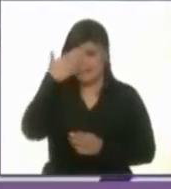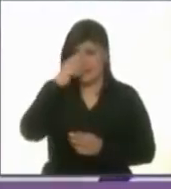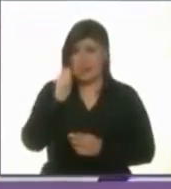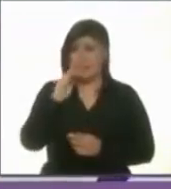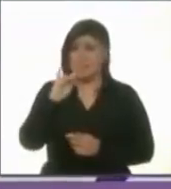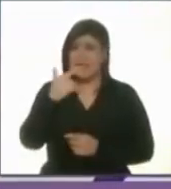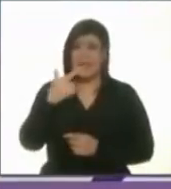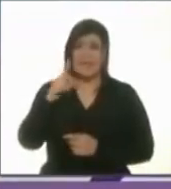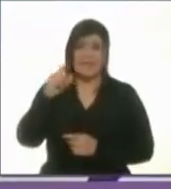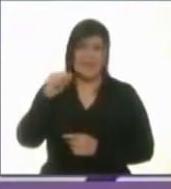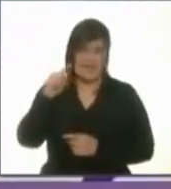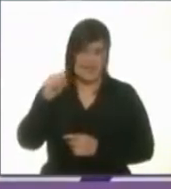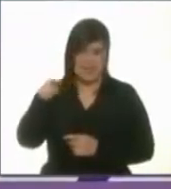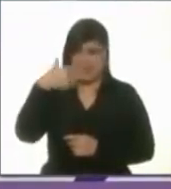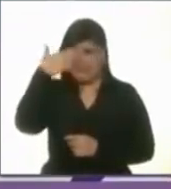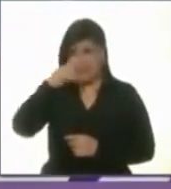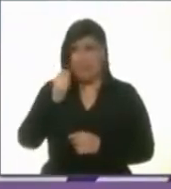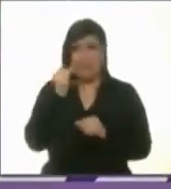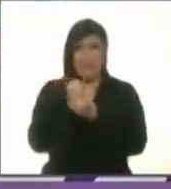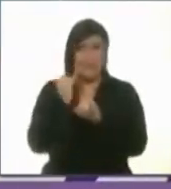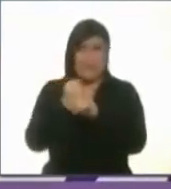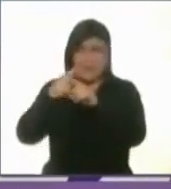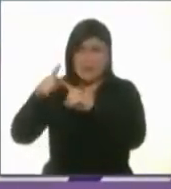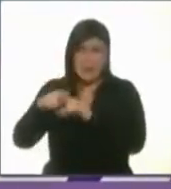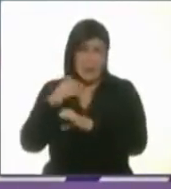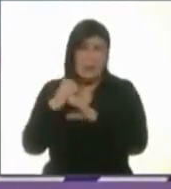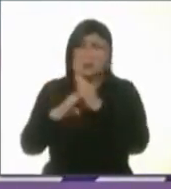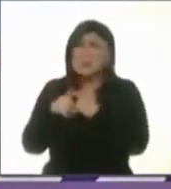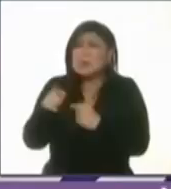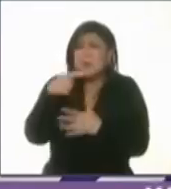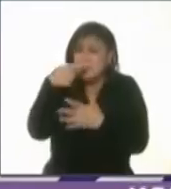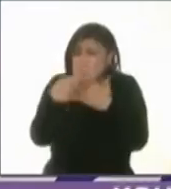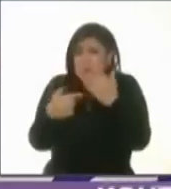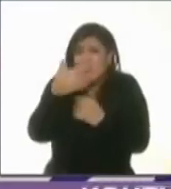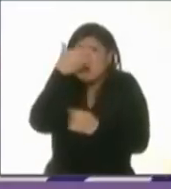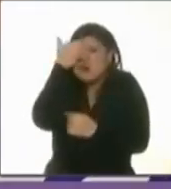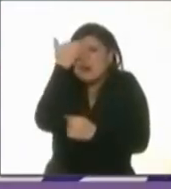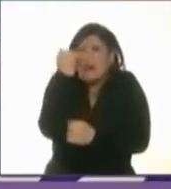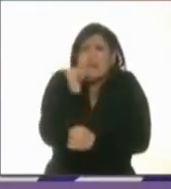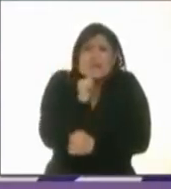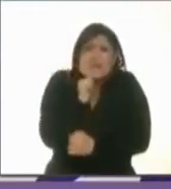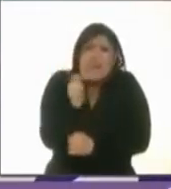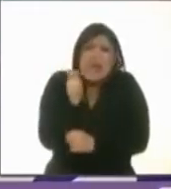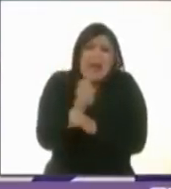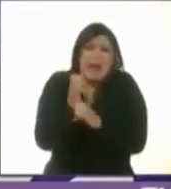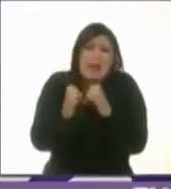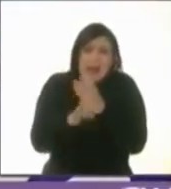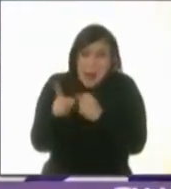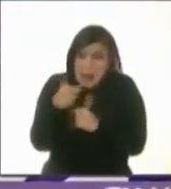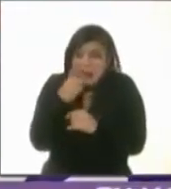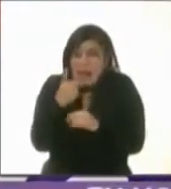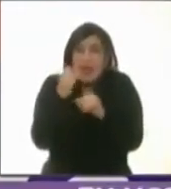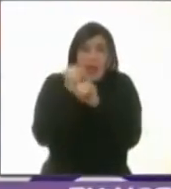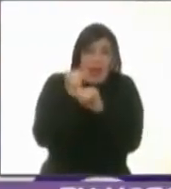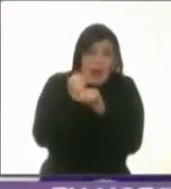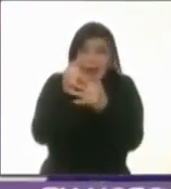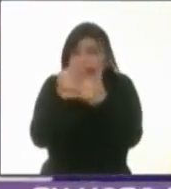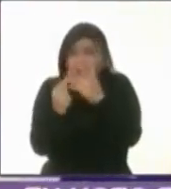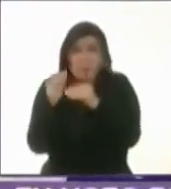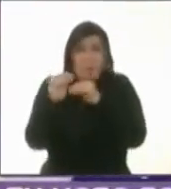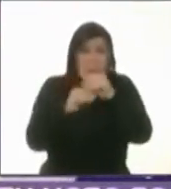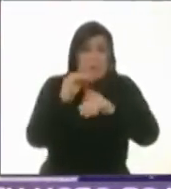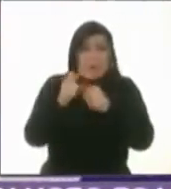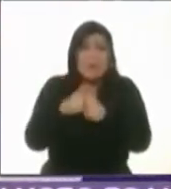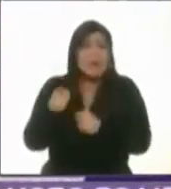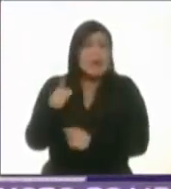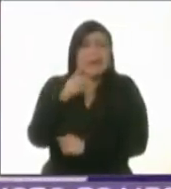¿Sabes qué es el internet de las cosas? No sabes ni de qué estás hablando. hablas de digitalización y ni siquiera sabes qué